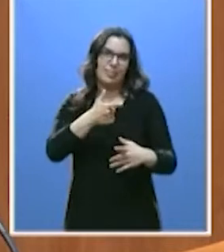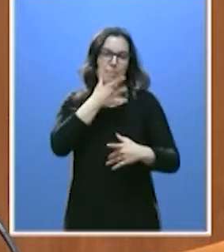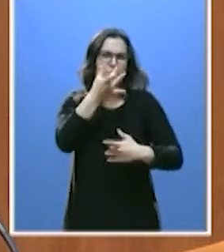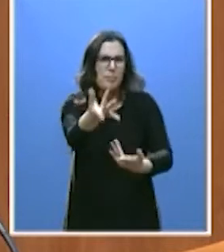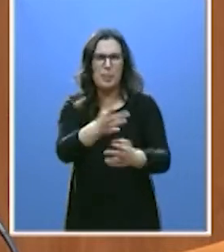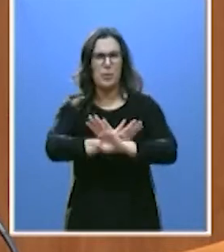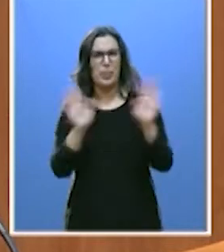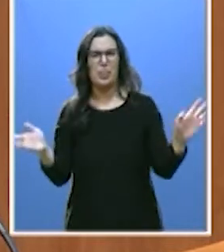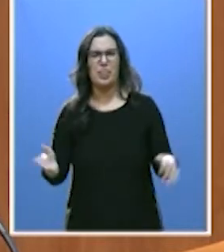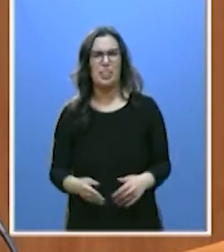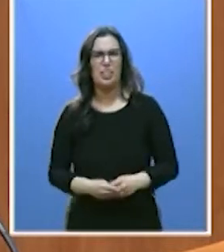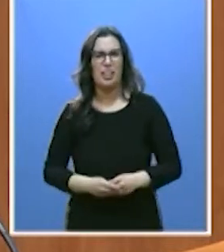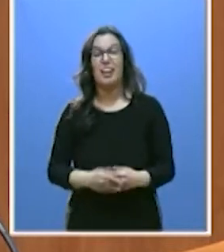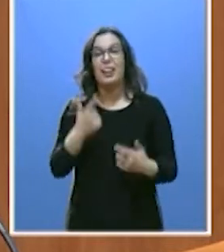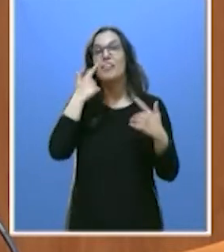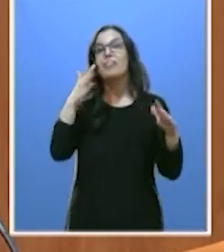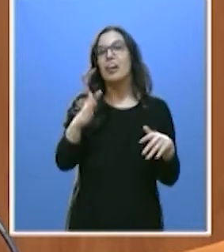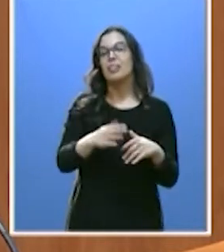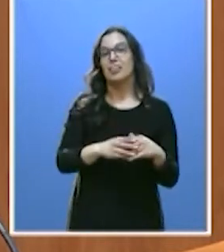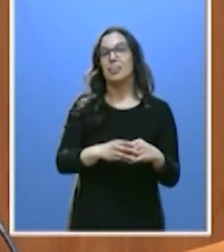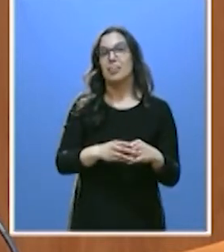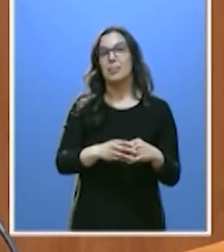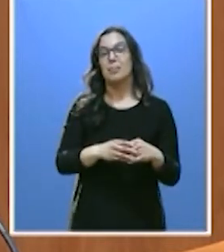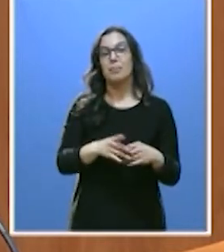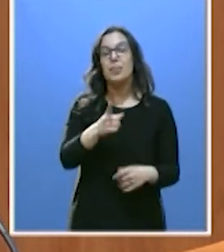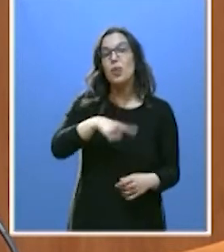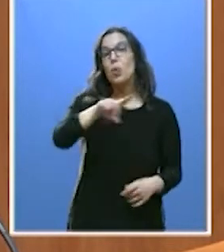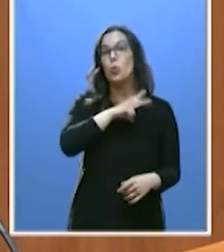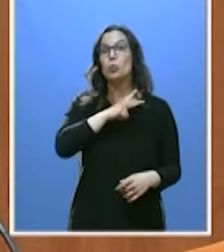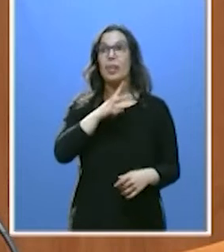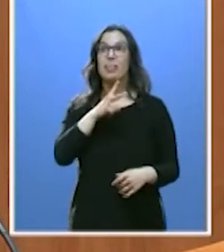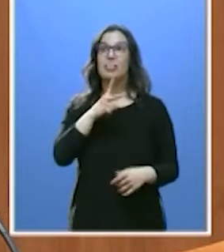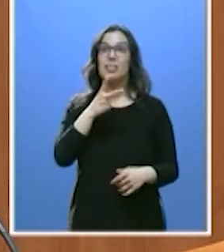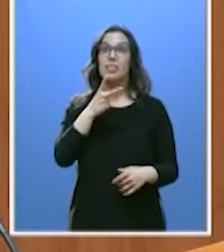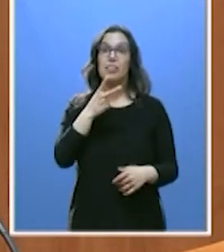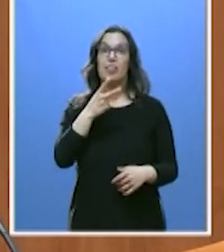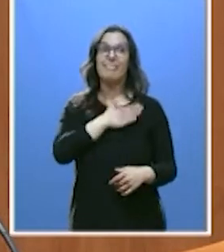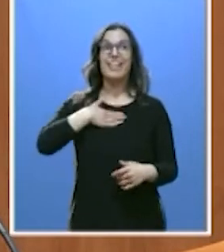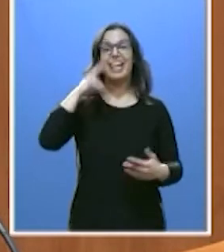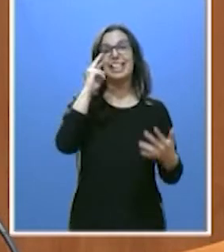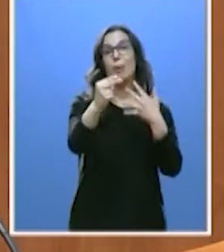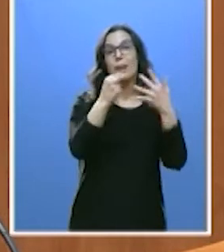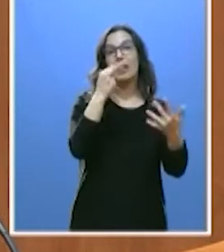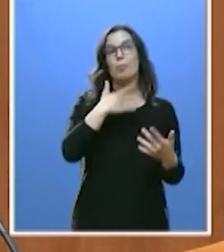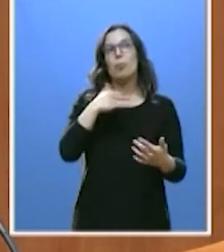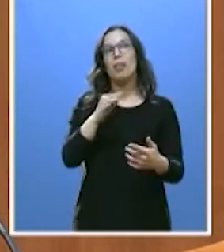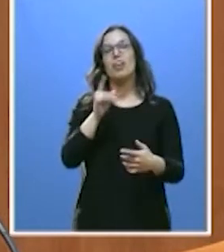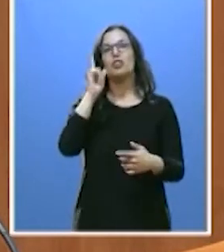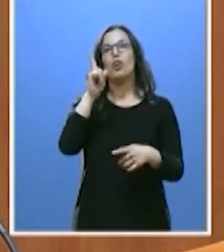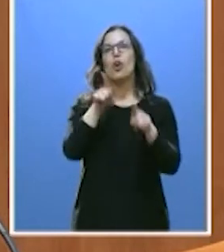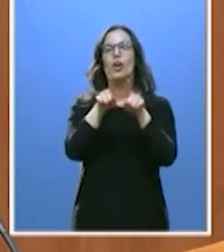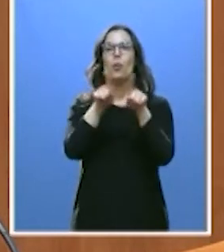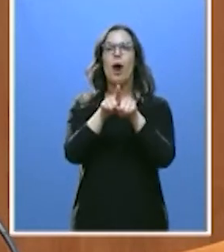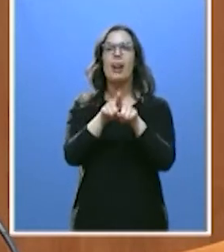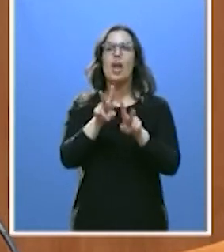hecho. Mire, solo puede interés que ustedes apelen a la transparencia desde el neolenguaje orwelliano